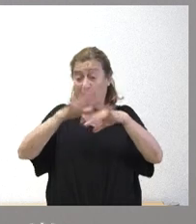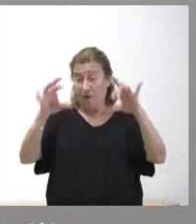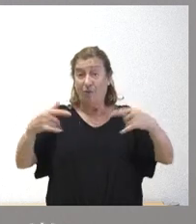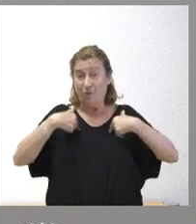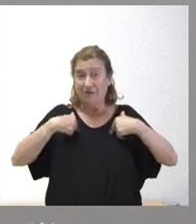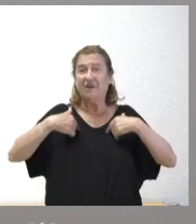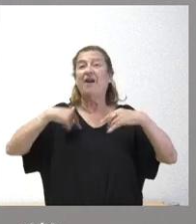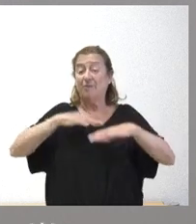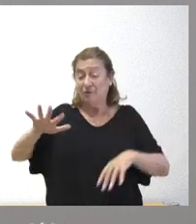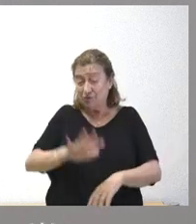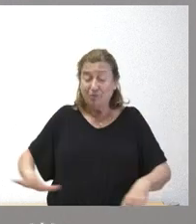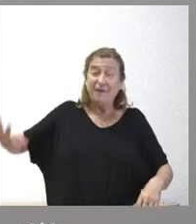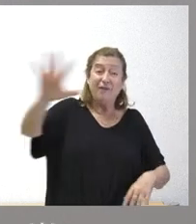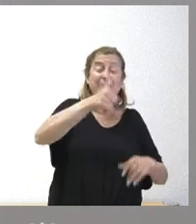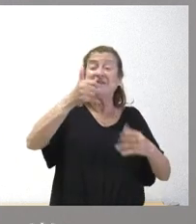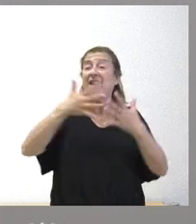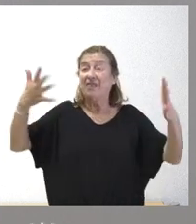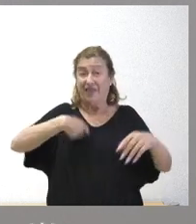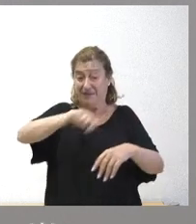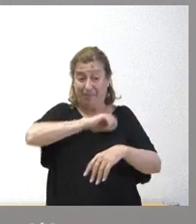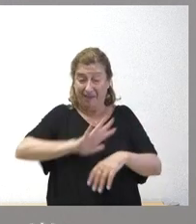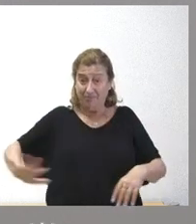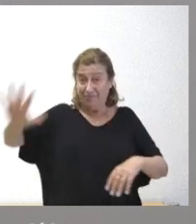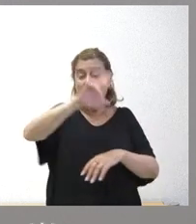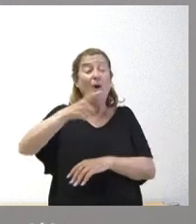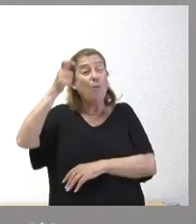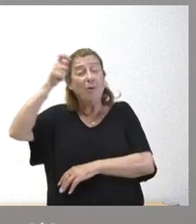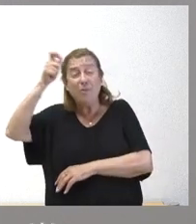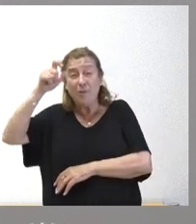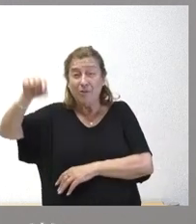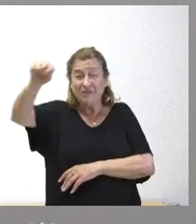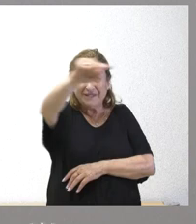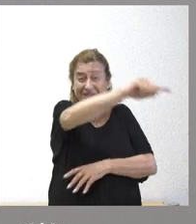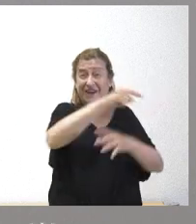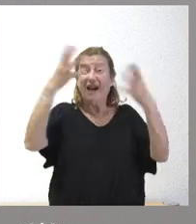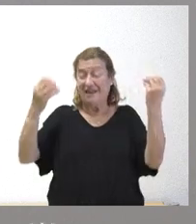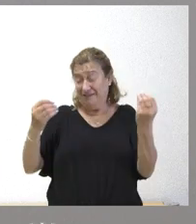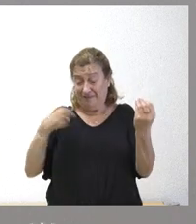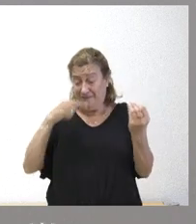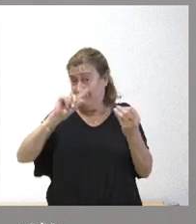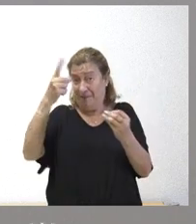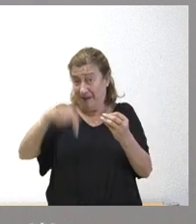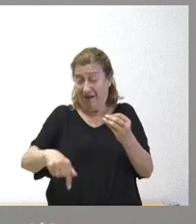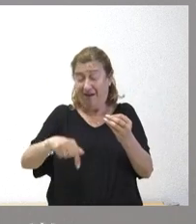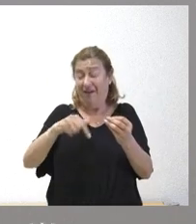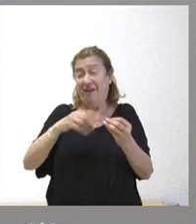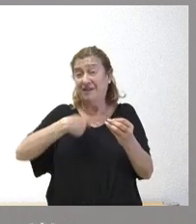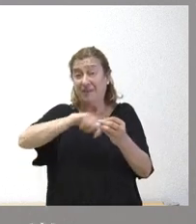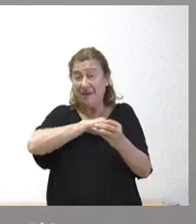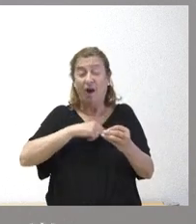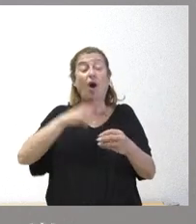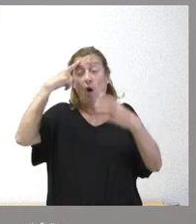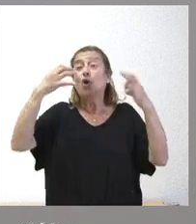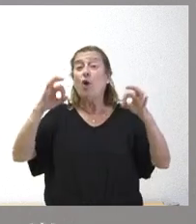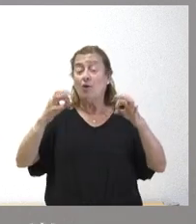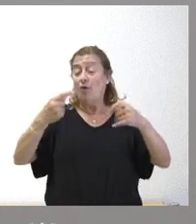tenemos la superficie más extensa de España y que tenemos más municipios y entidades locales que ninguna otra, lógicamente el coste se dispara, pero está